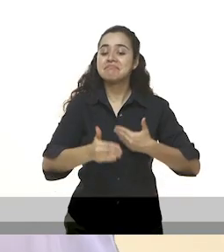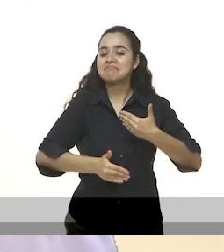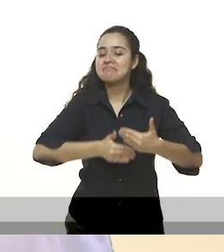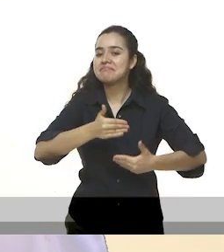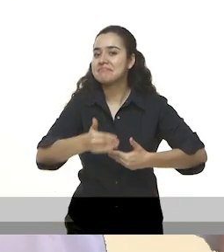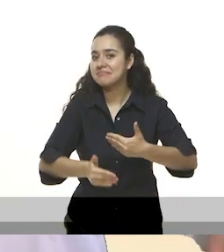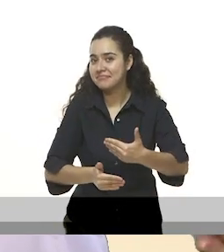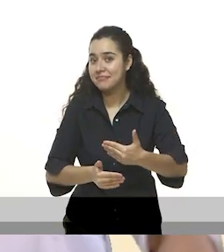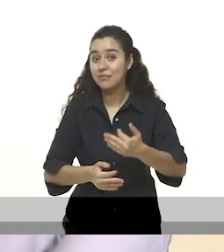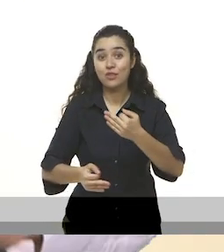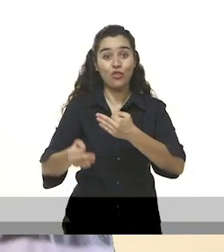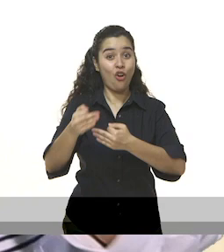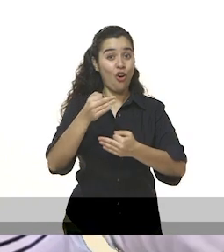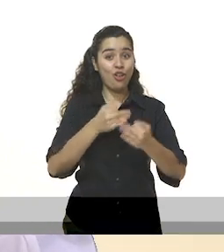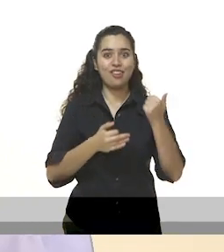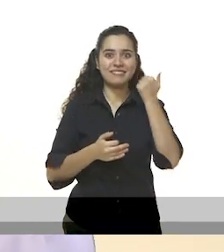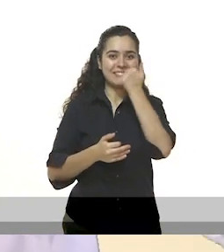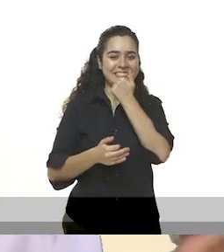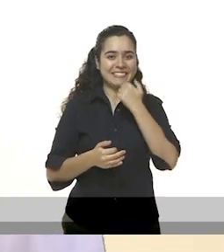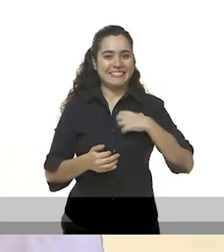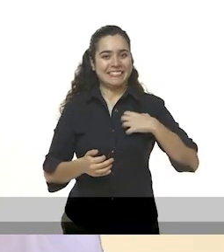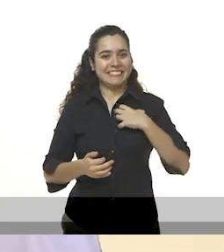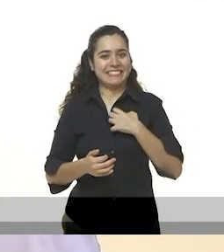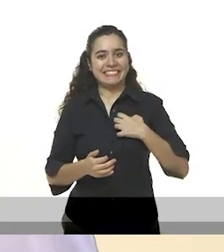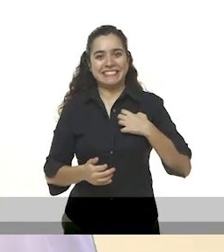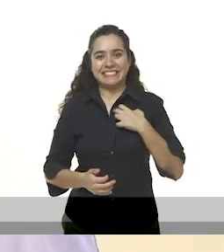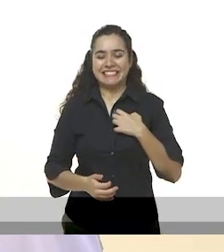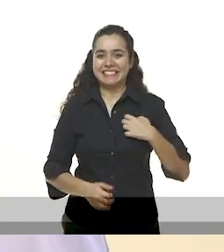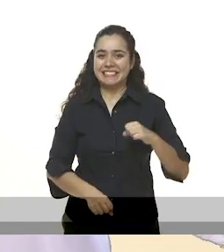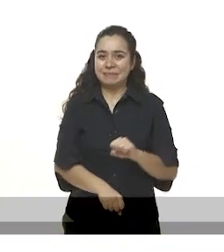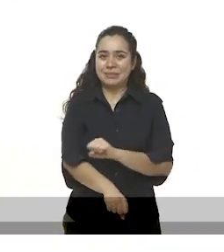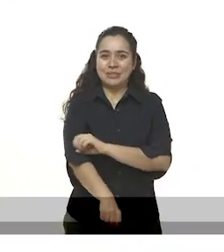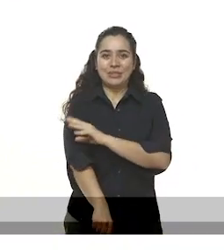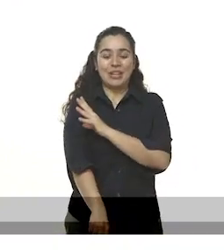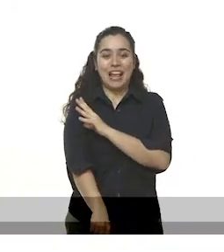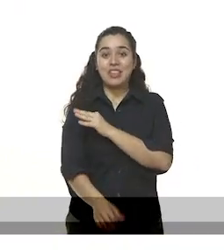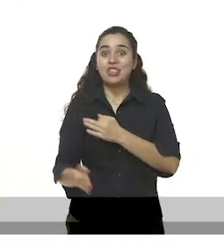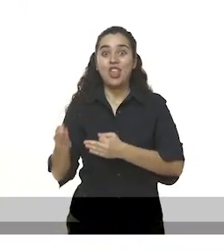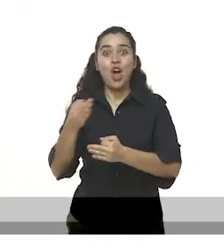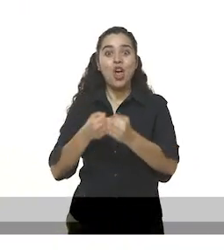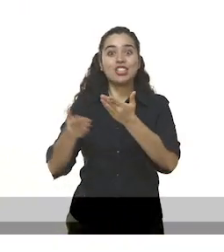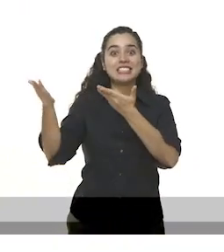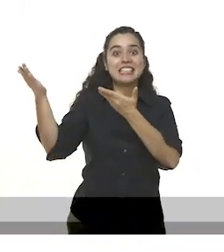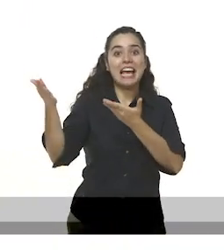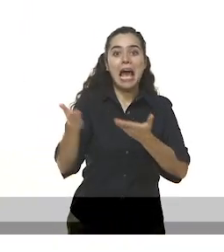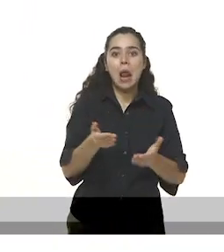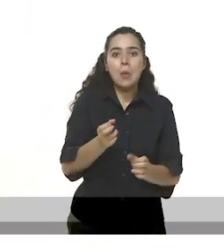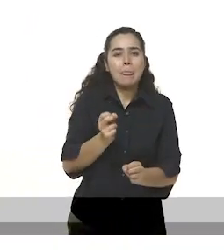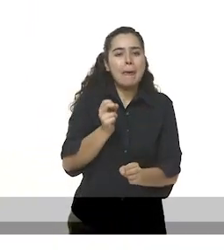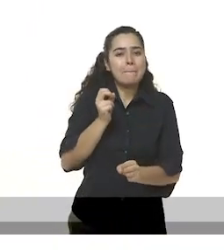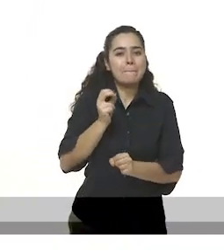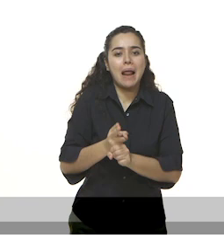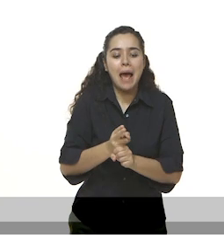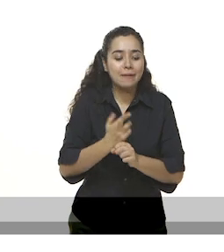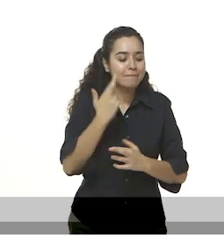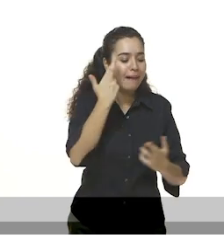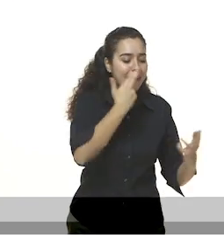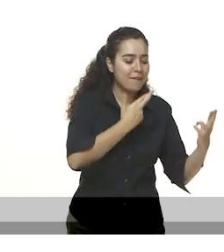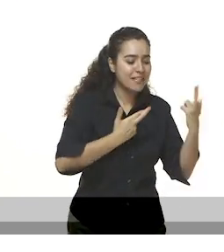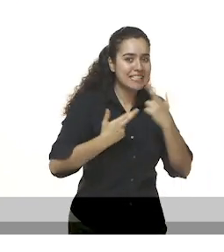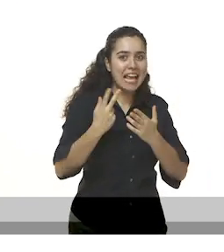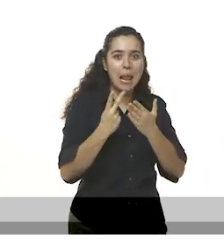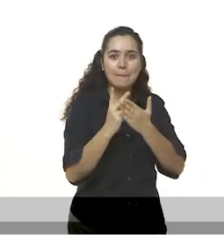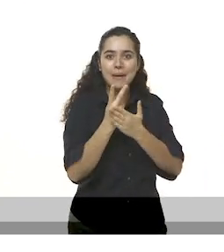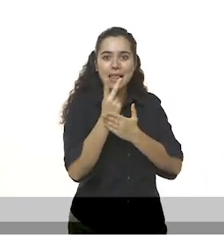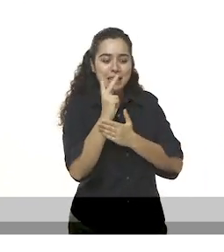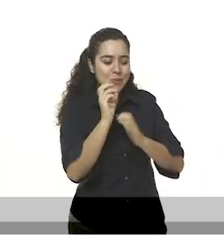Y así pasaron los días y todos los alumnos estaban muy emocionados. Todos entraban muy puntualmente a su salón de clases para revisar su